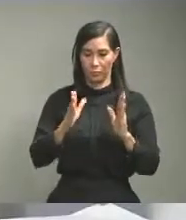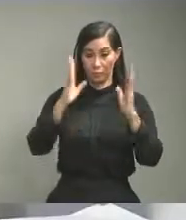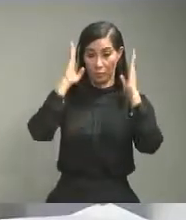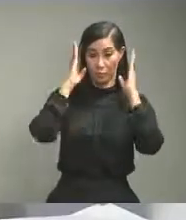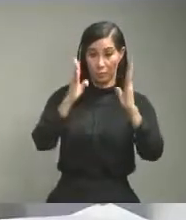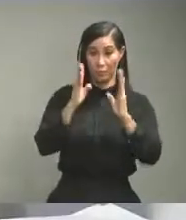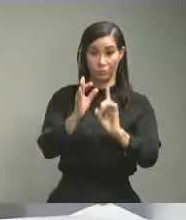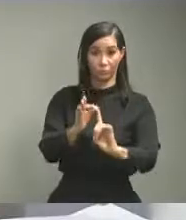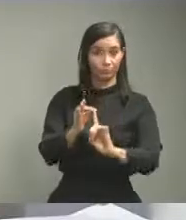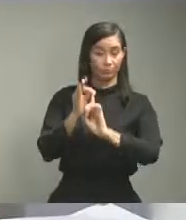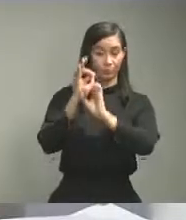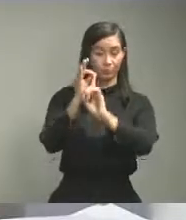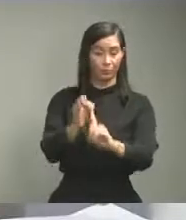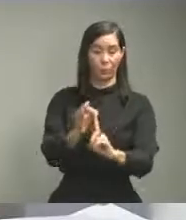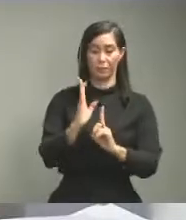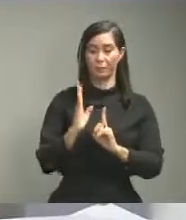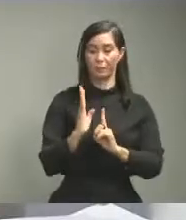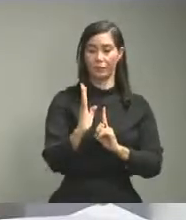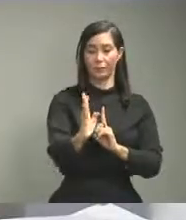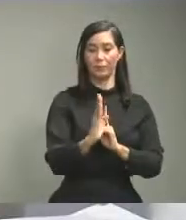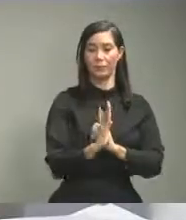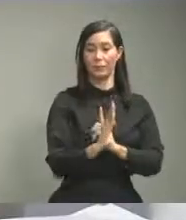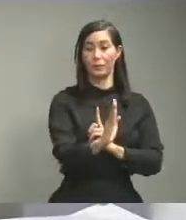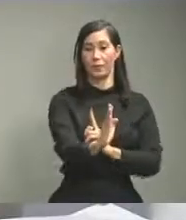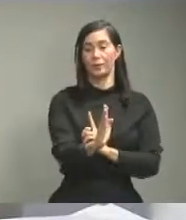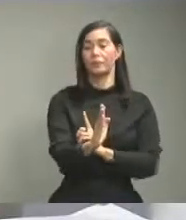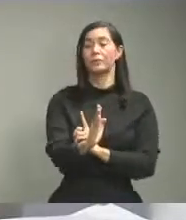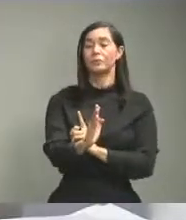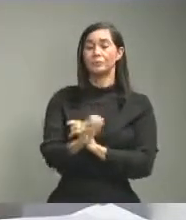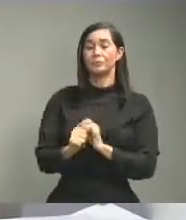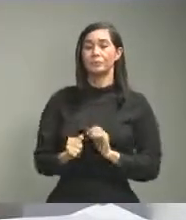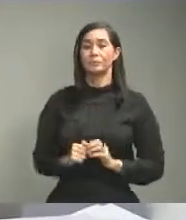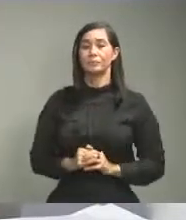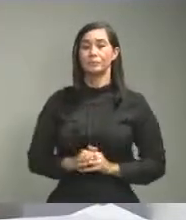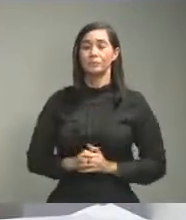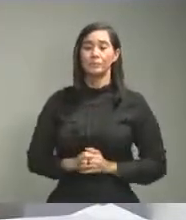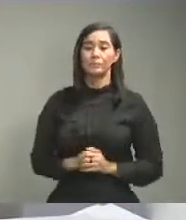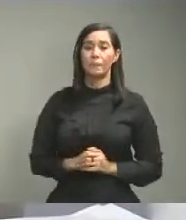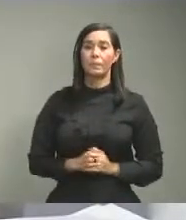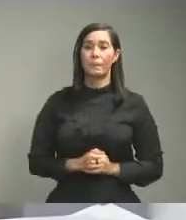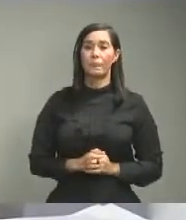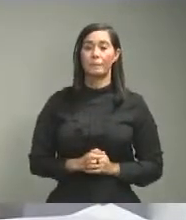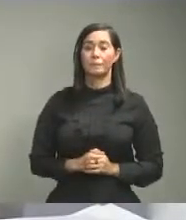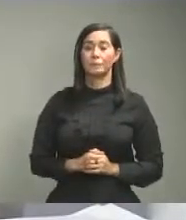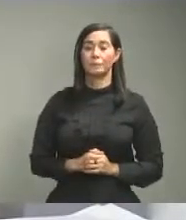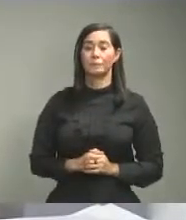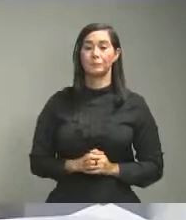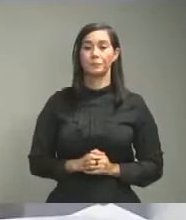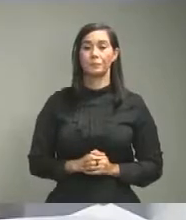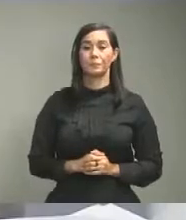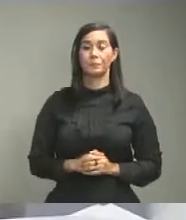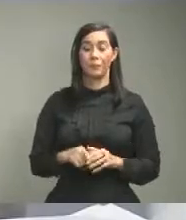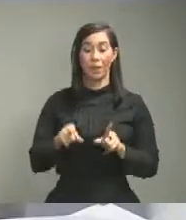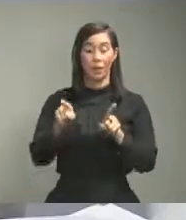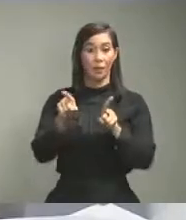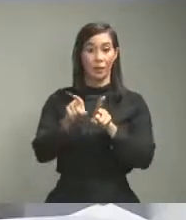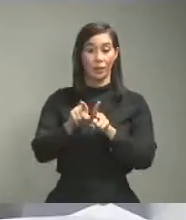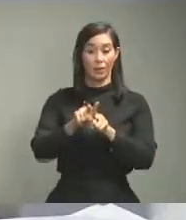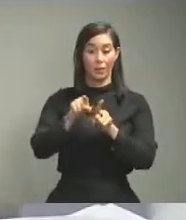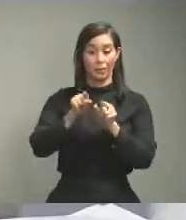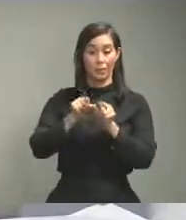especial en estos centros de servicio. Igualmente, esa directiva